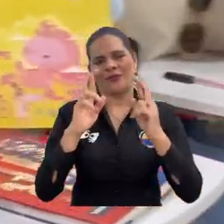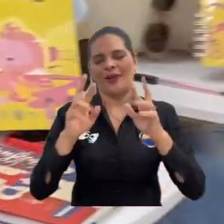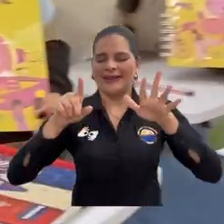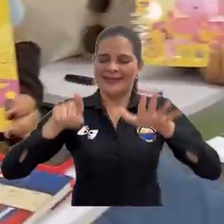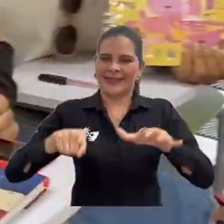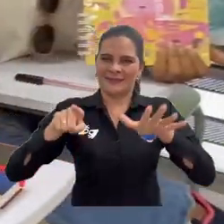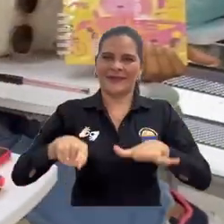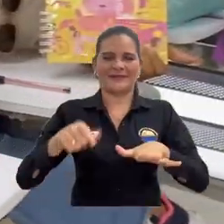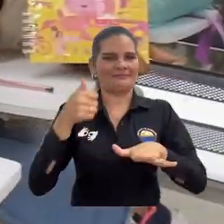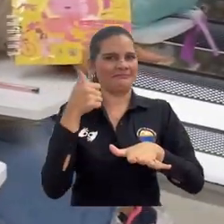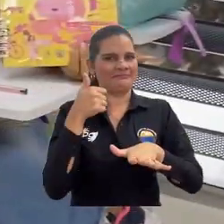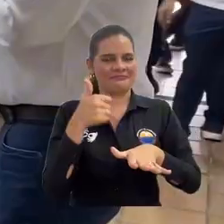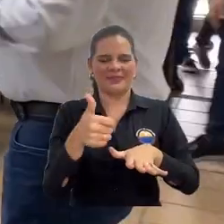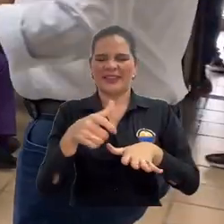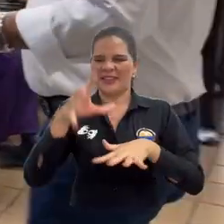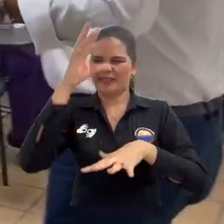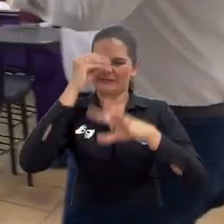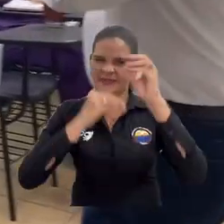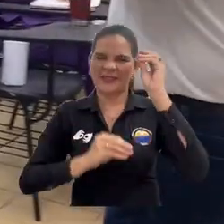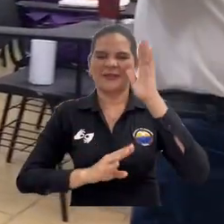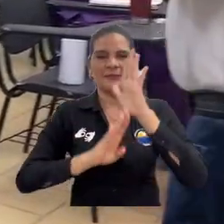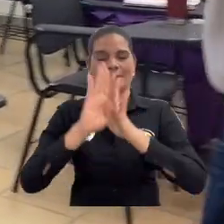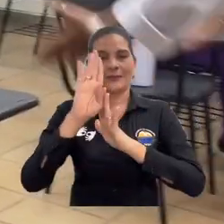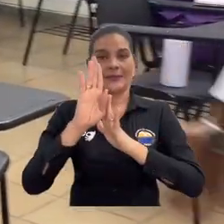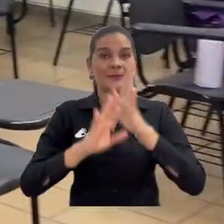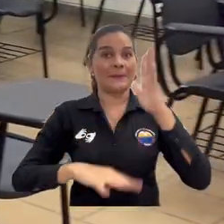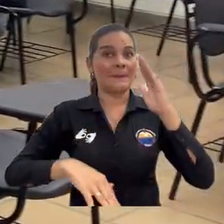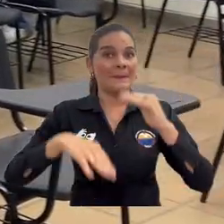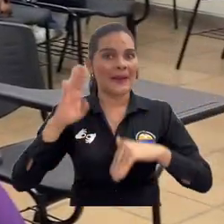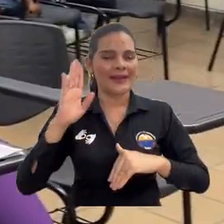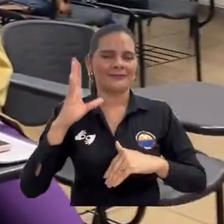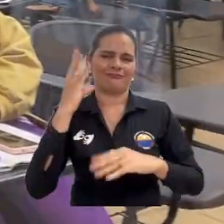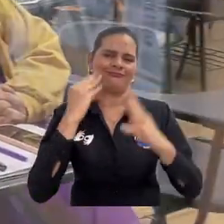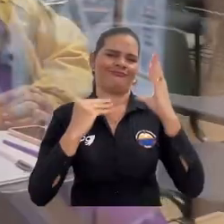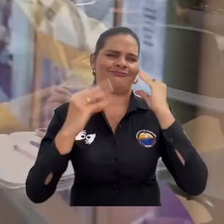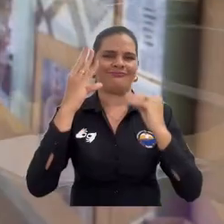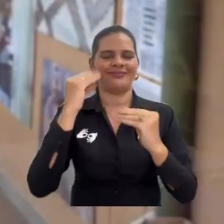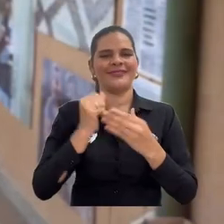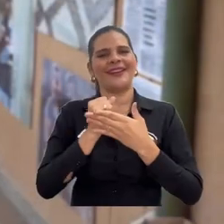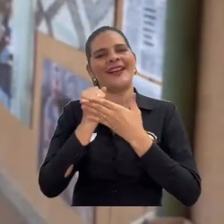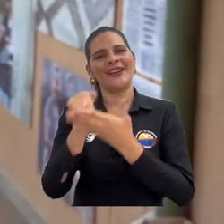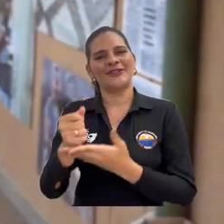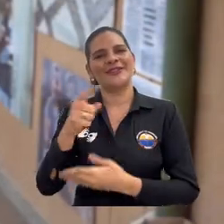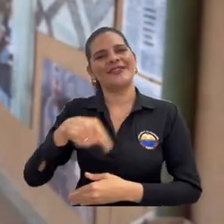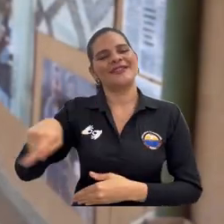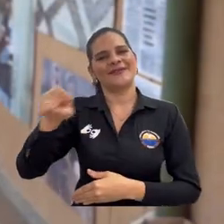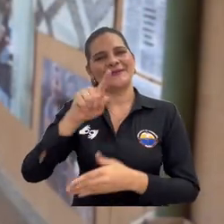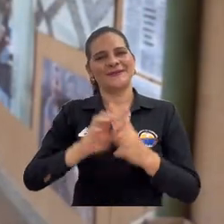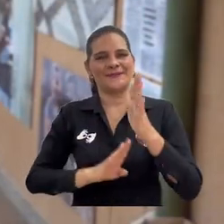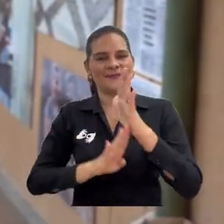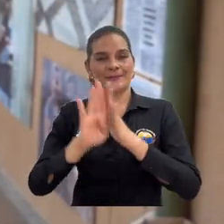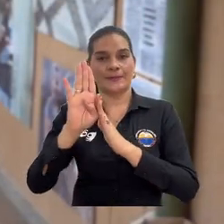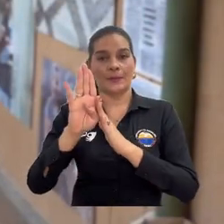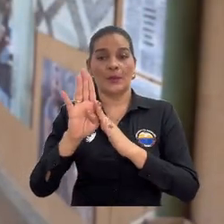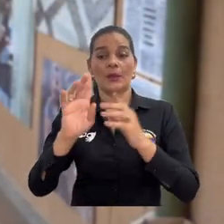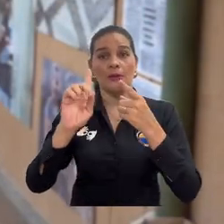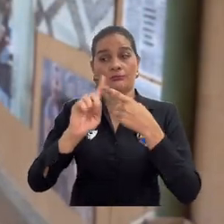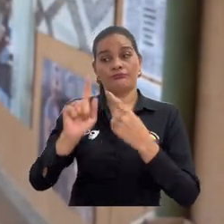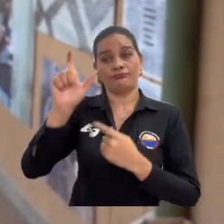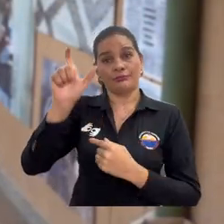semestre lleno de éxito, de aprendizaje, pero sobre todo de mucha experiencia que les permita a ellos crecer